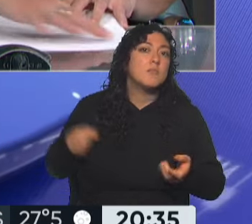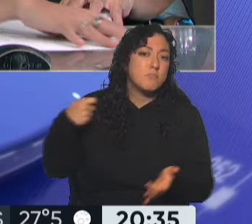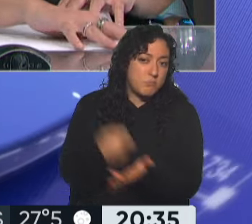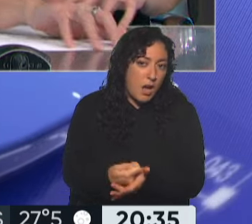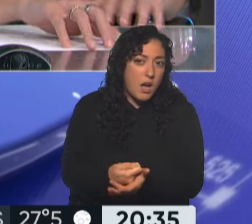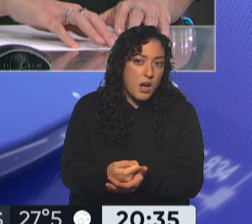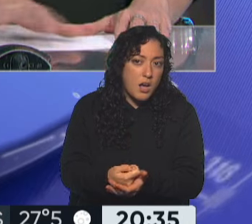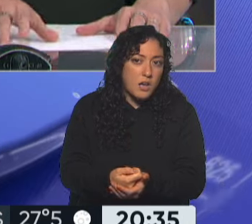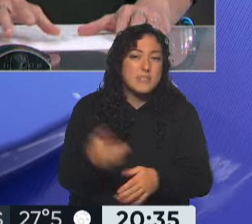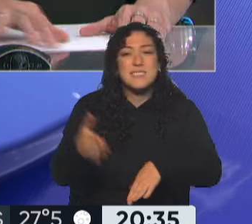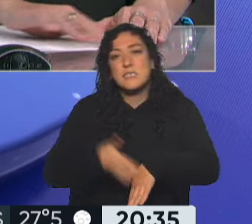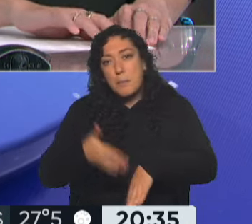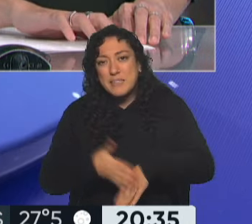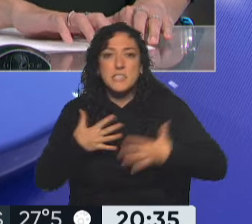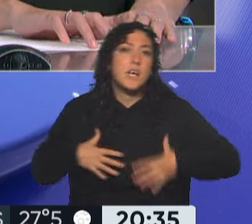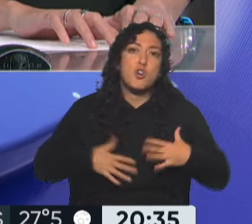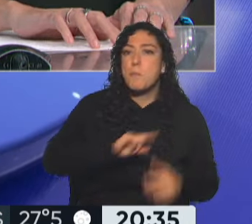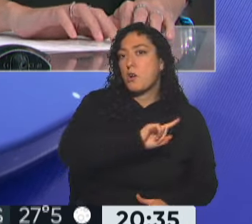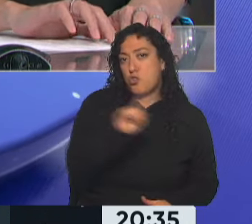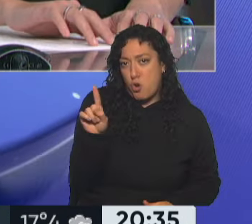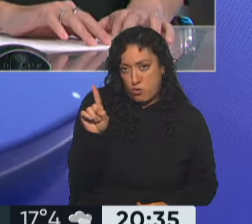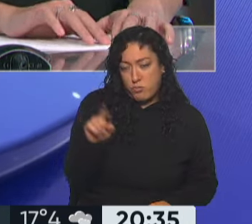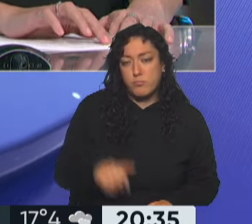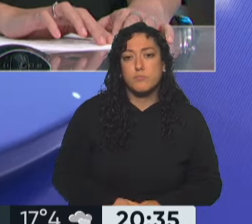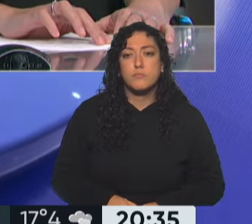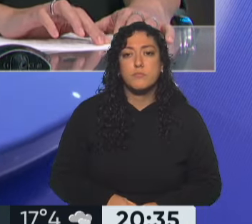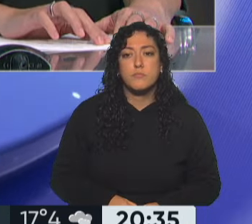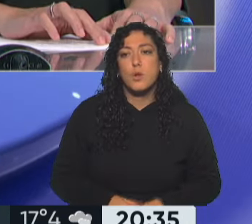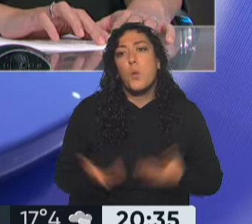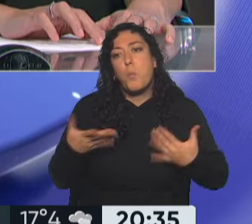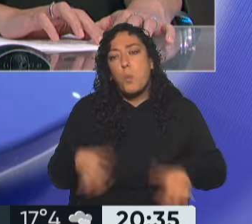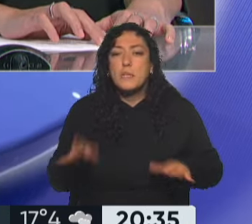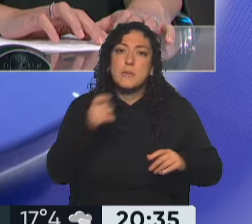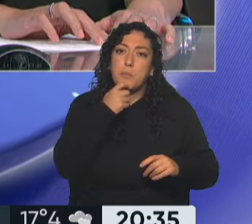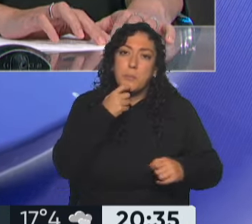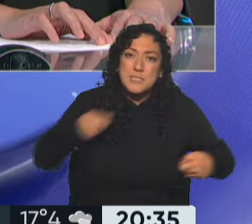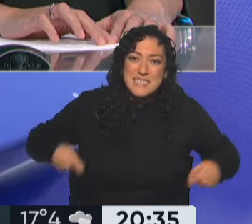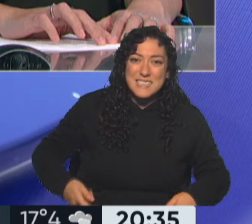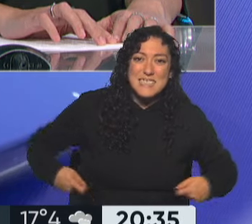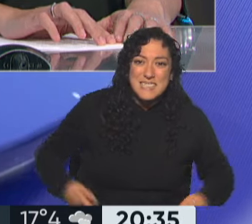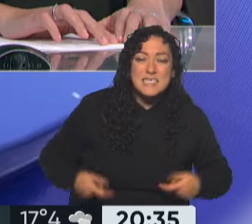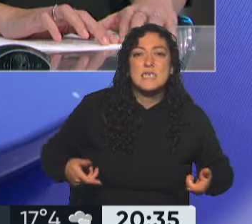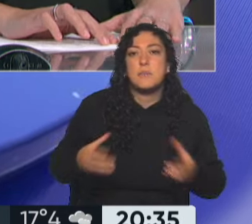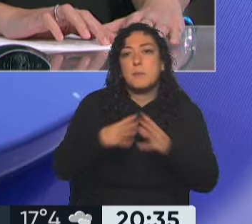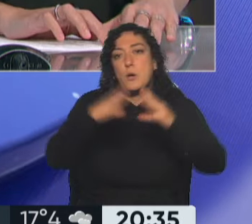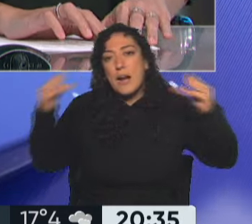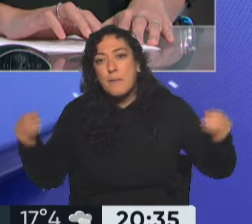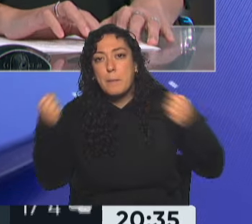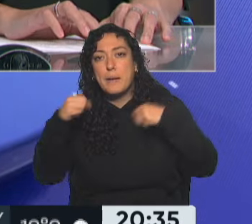no calzado ni indumentaria. Puede ser, por ejemplo, sillas de ruedas para practicar rugby,